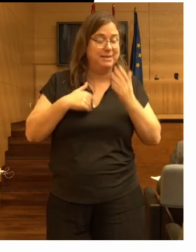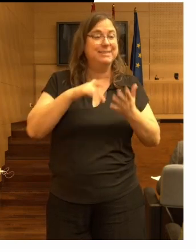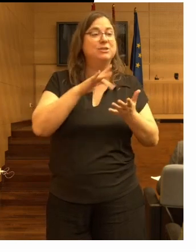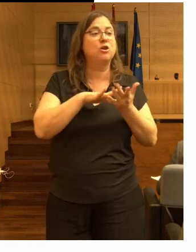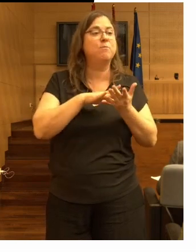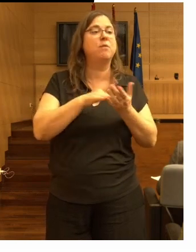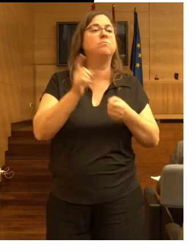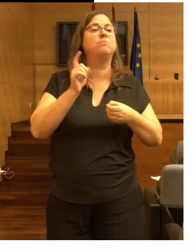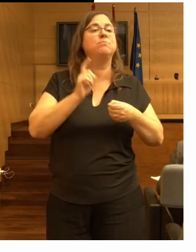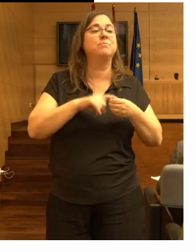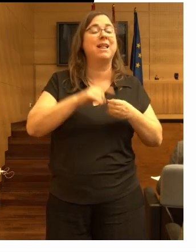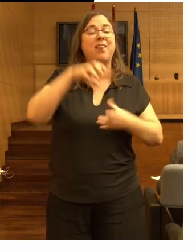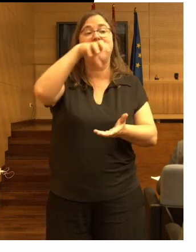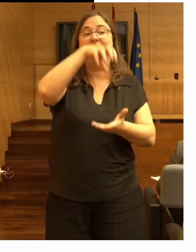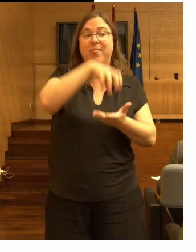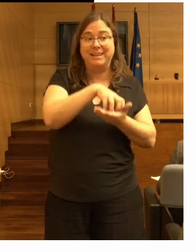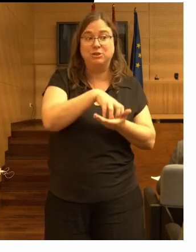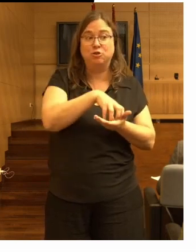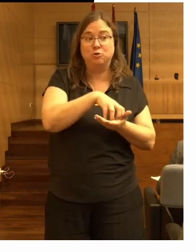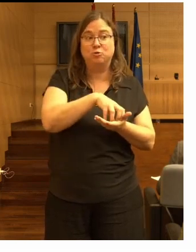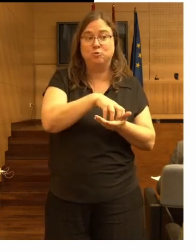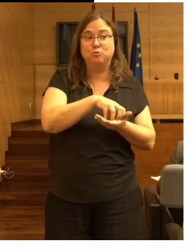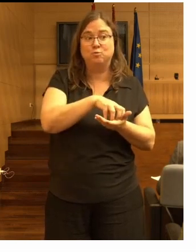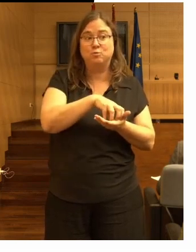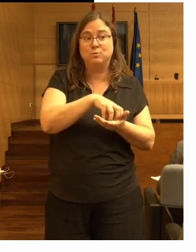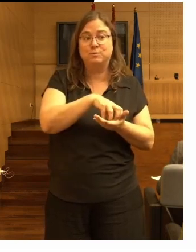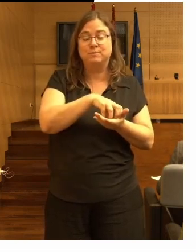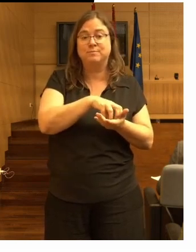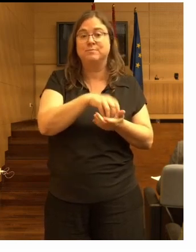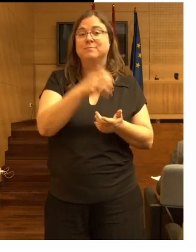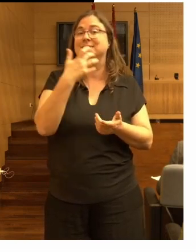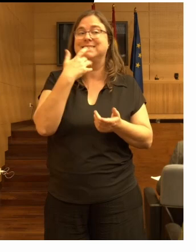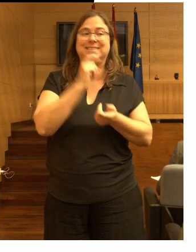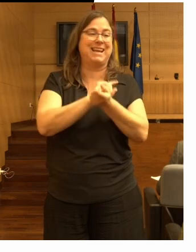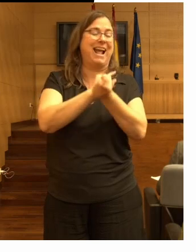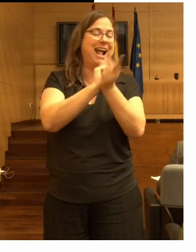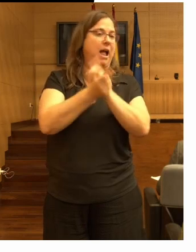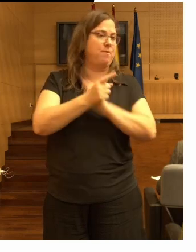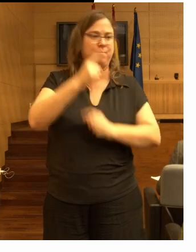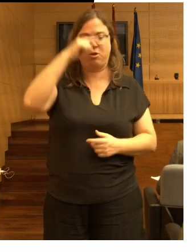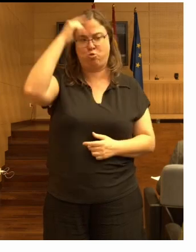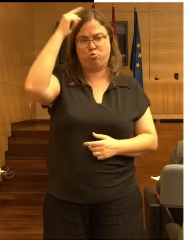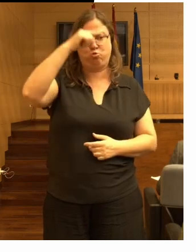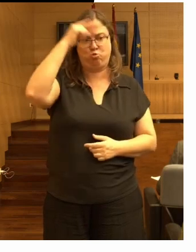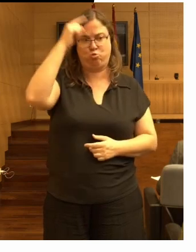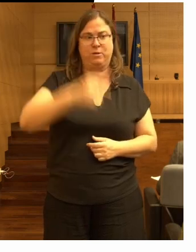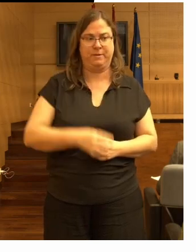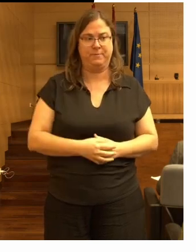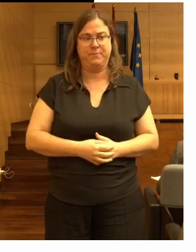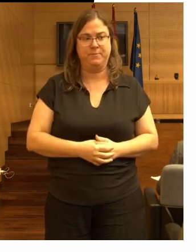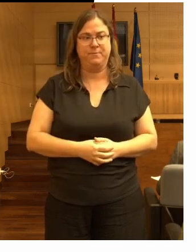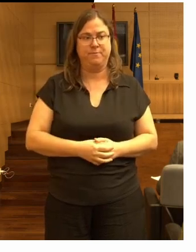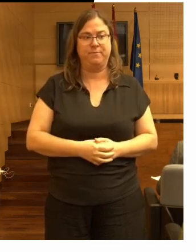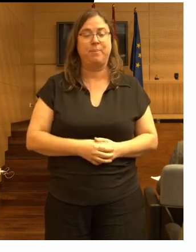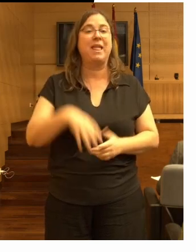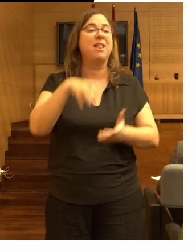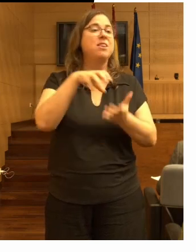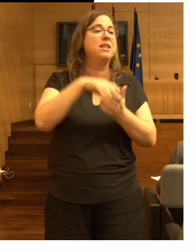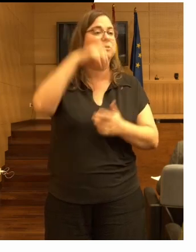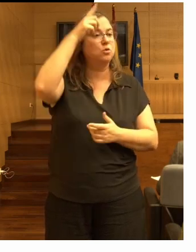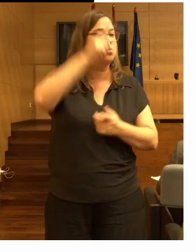centros y cambia la cultura del centro